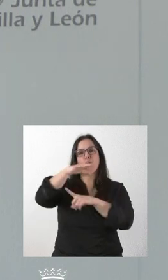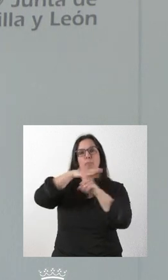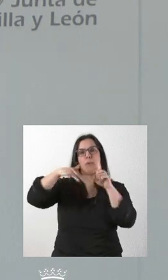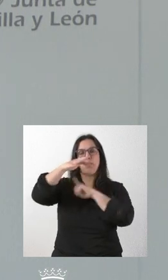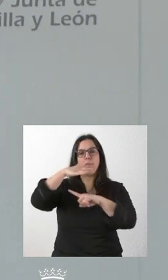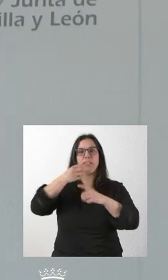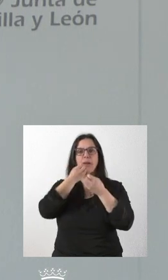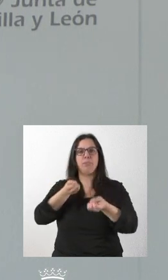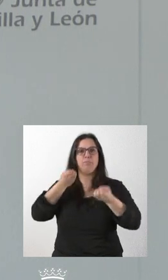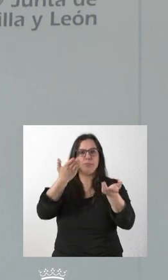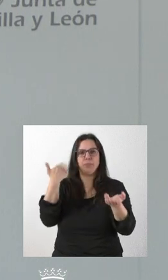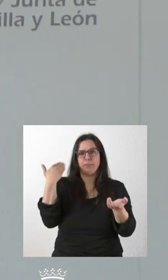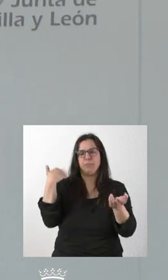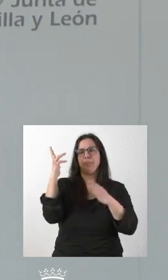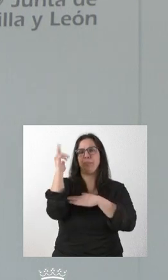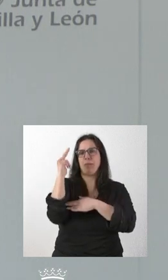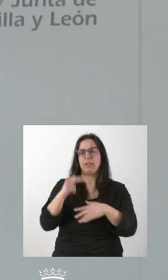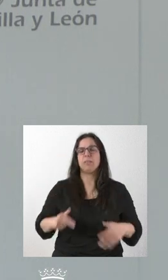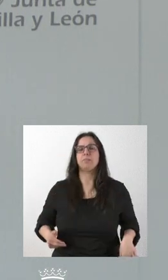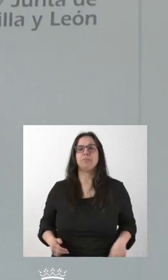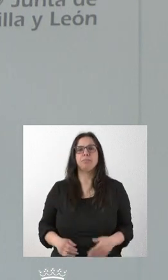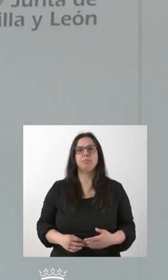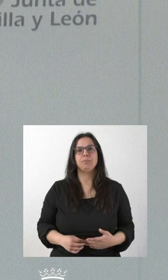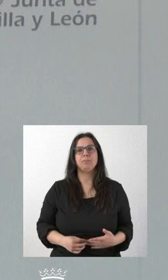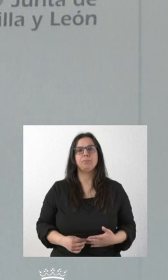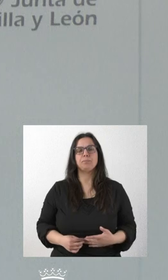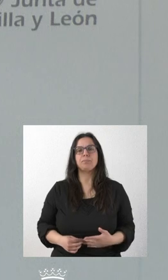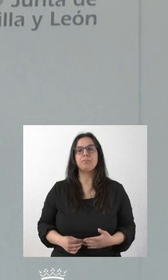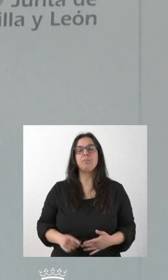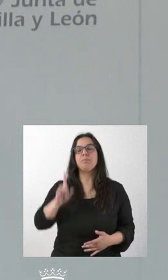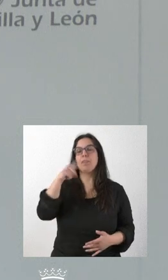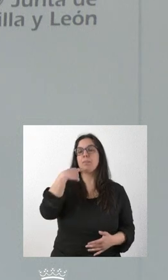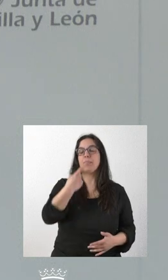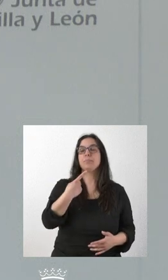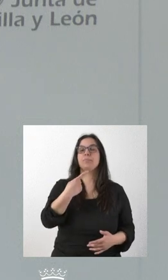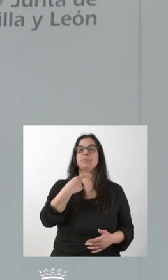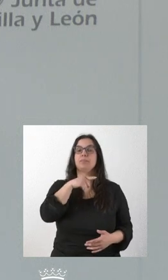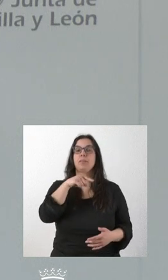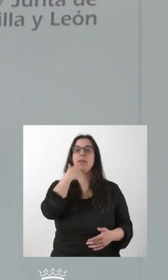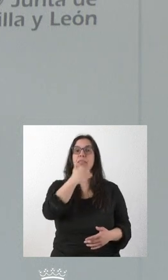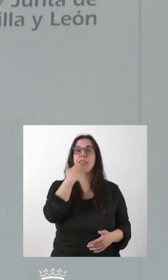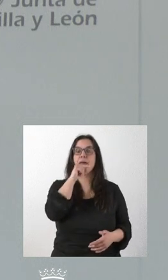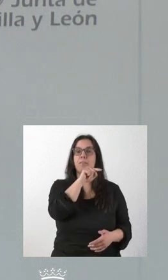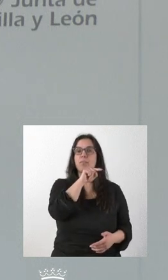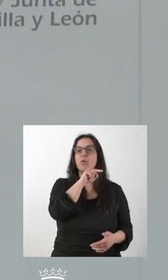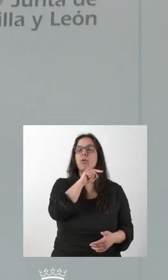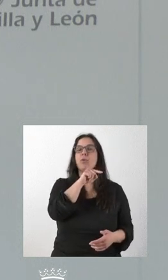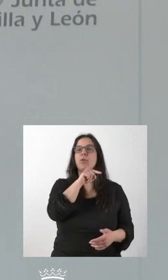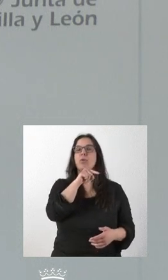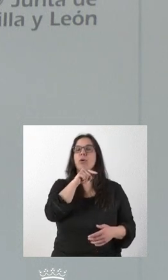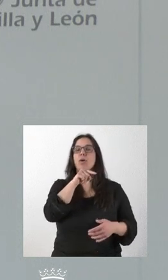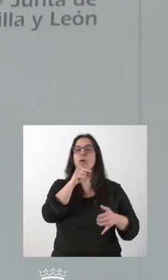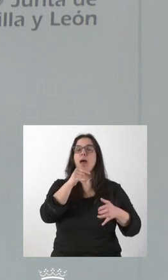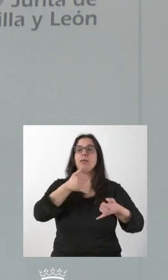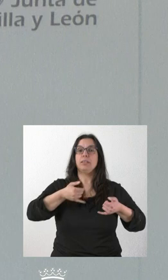Ambiente informó el viernes pasado. Señalarles que Zamora se conectará mediante la vía ciclista y, por